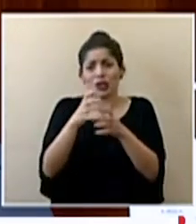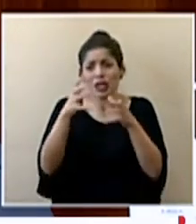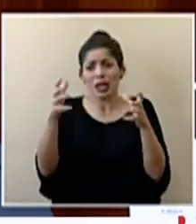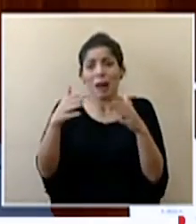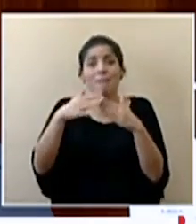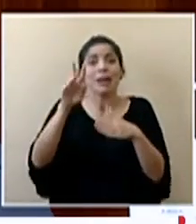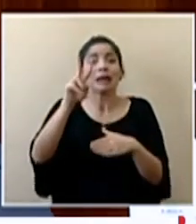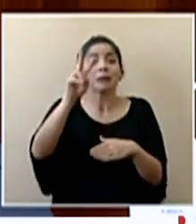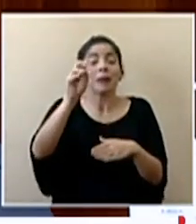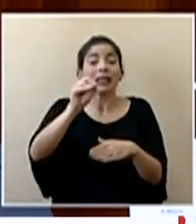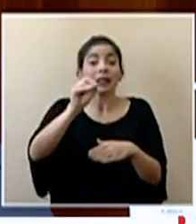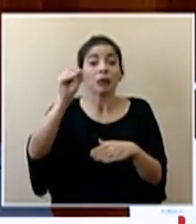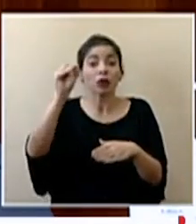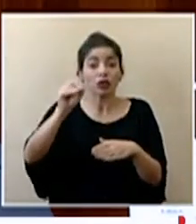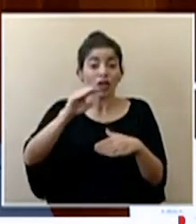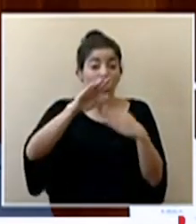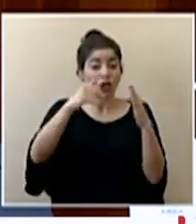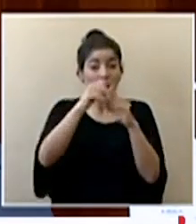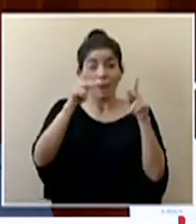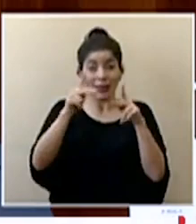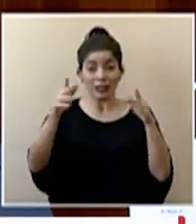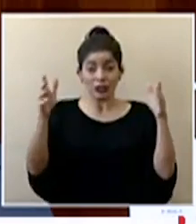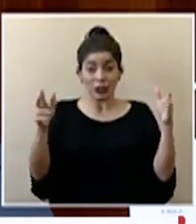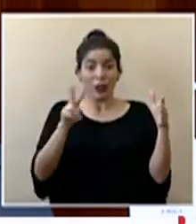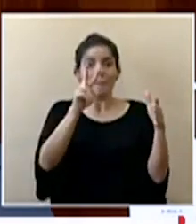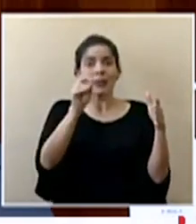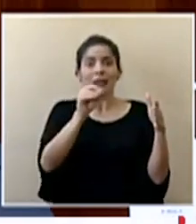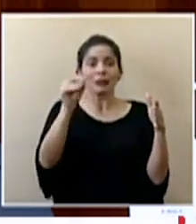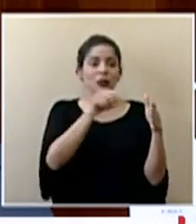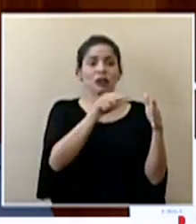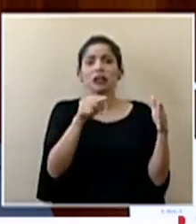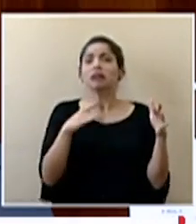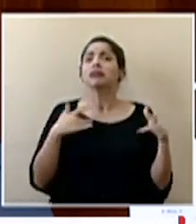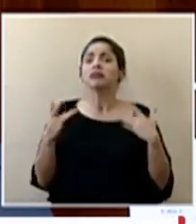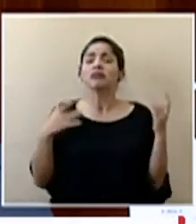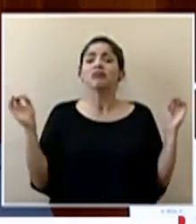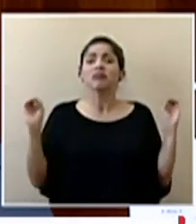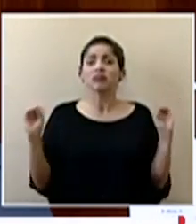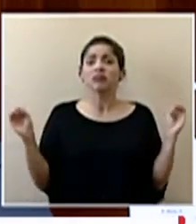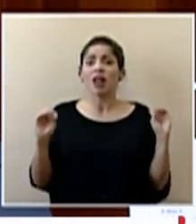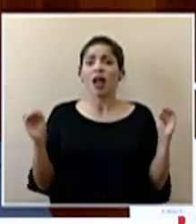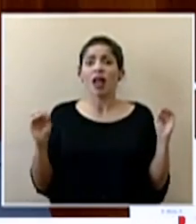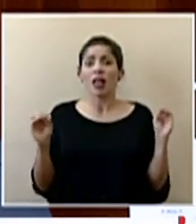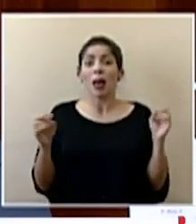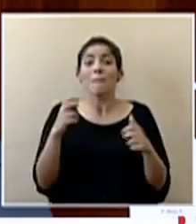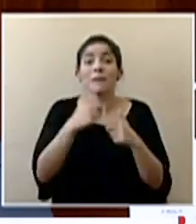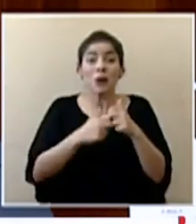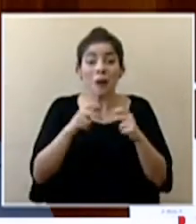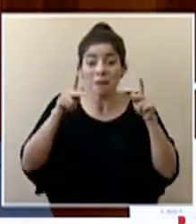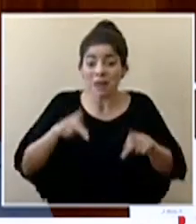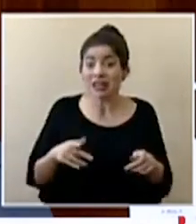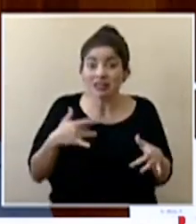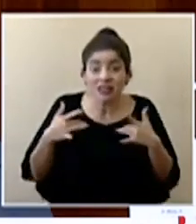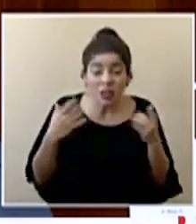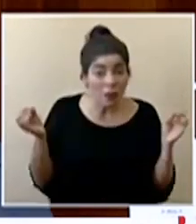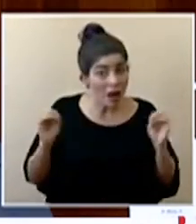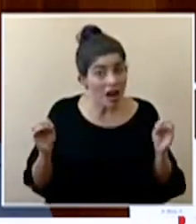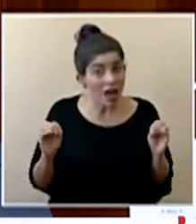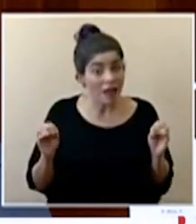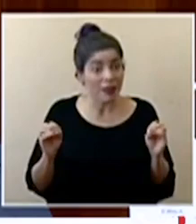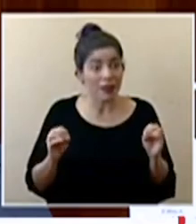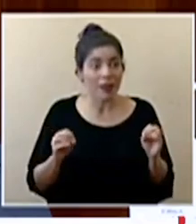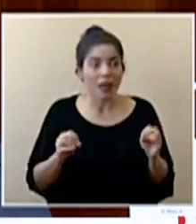más del 20% de todos los casos no tiene síntomas y el problema con los que no tienen síntomas que